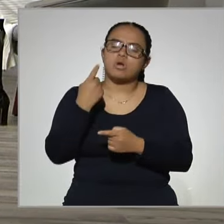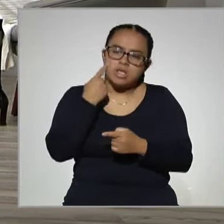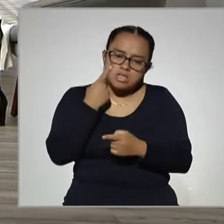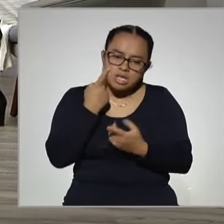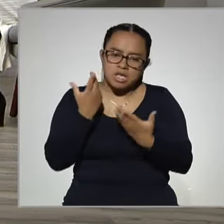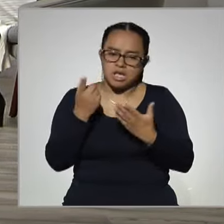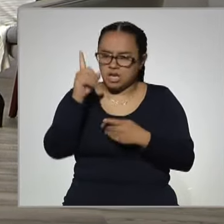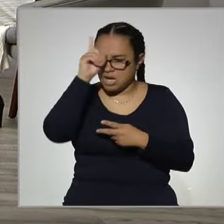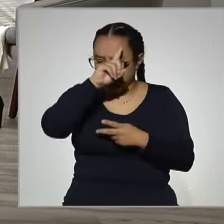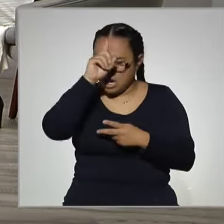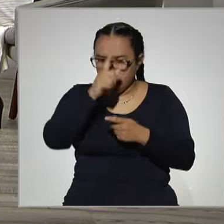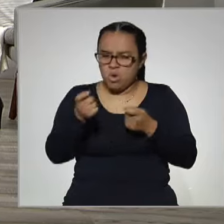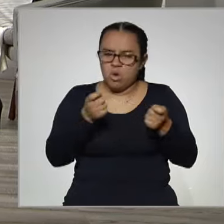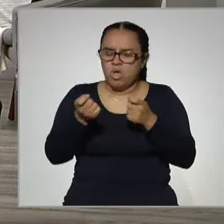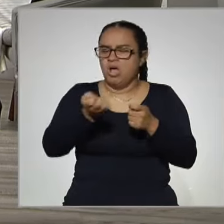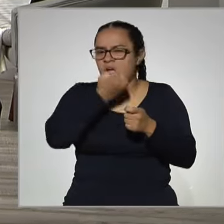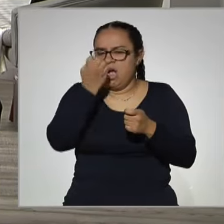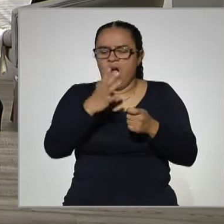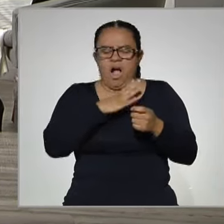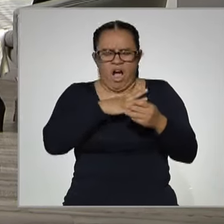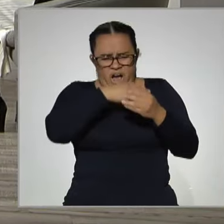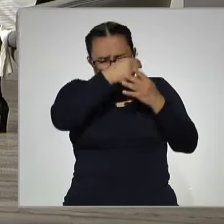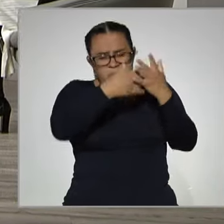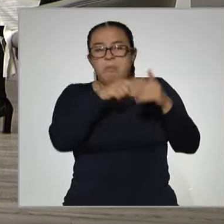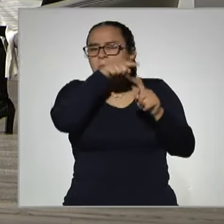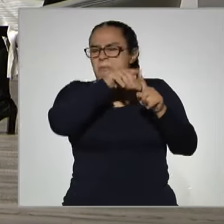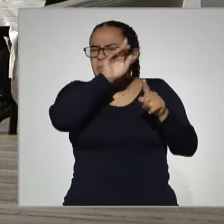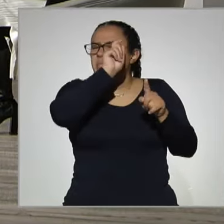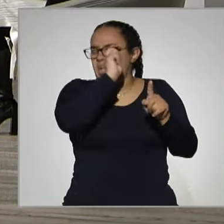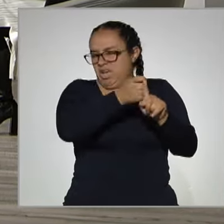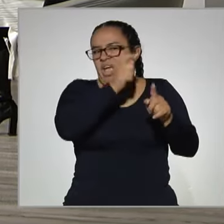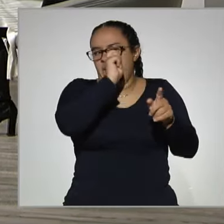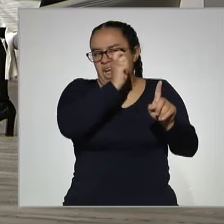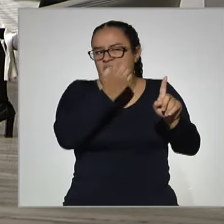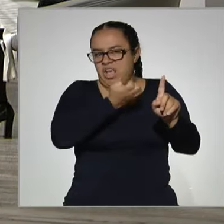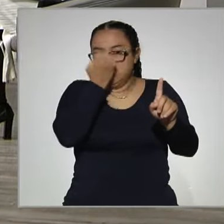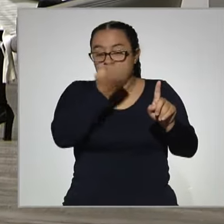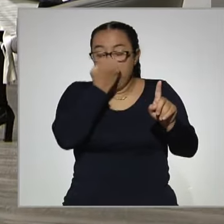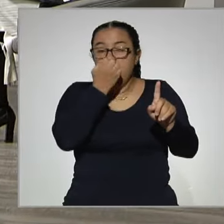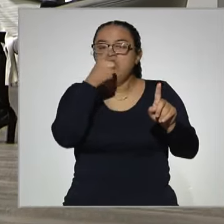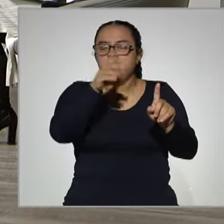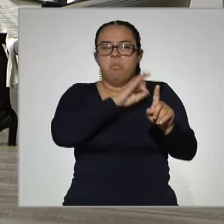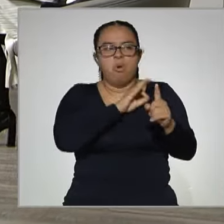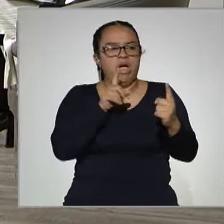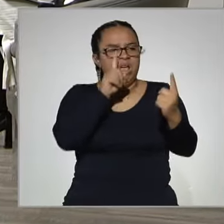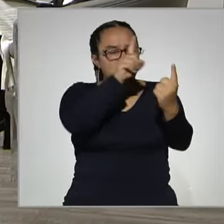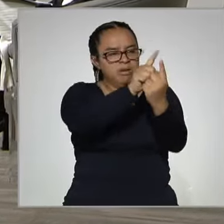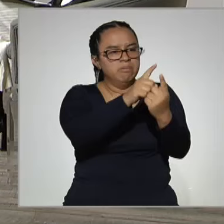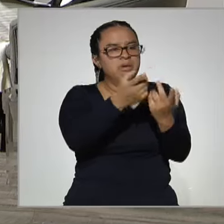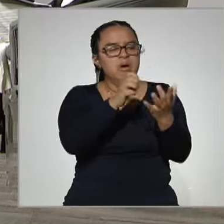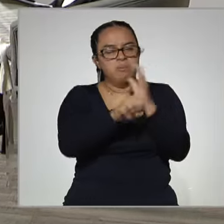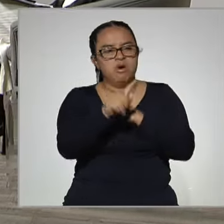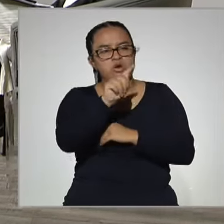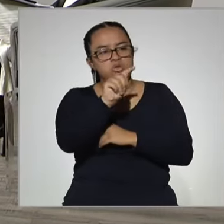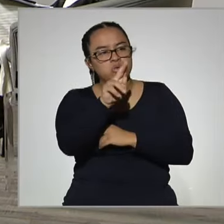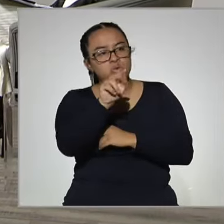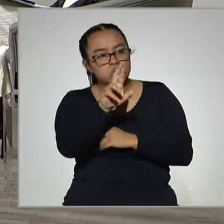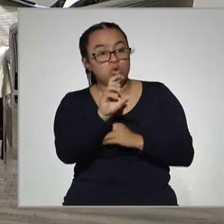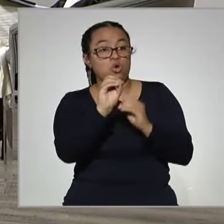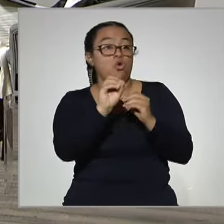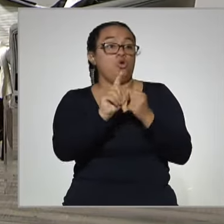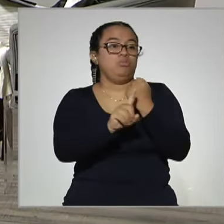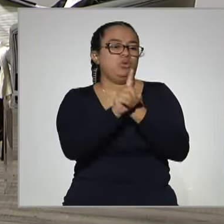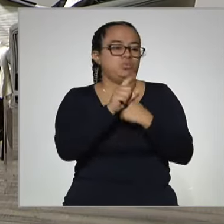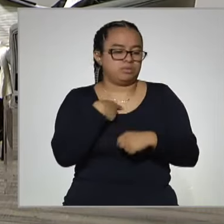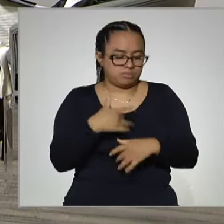tecnológicos, asesores de control escolar. Es decir, es una escuela como tal, en donde te puedes acercar al departamento de tutoría si tienes un problema